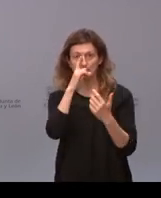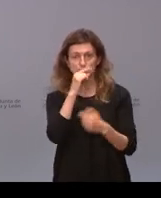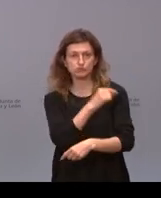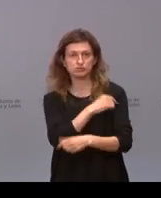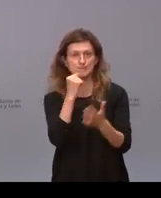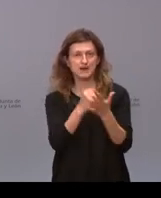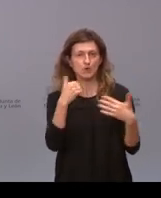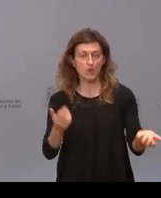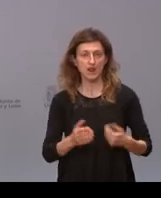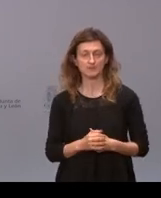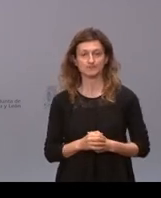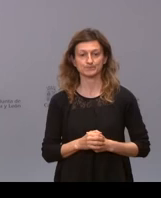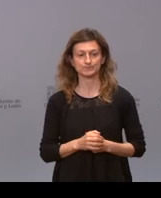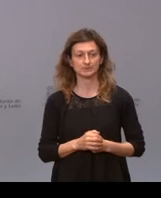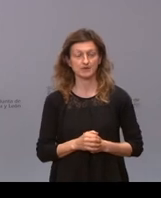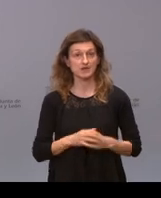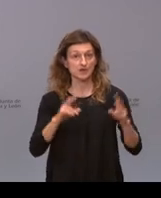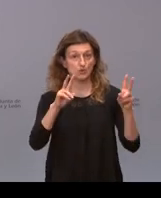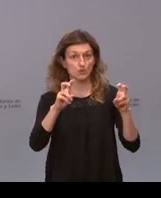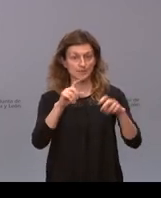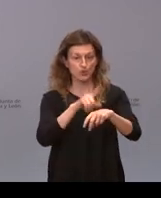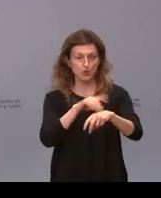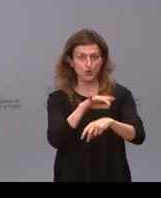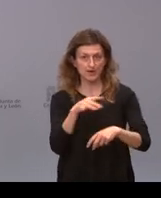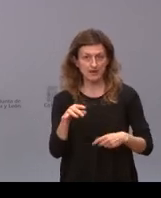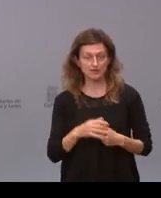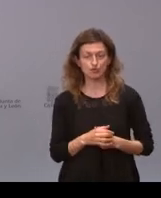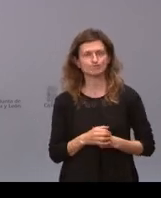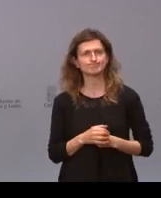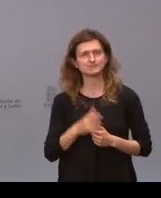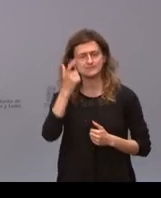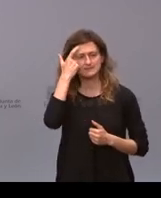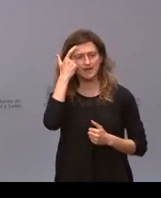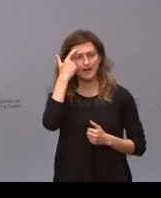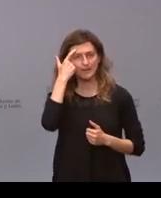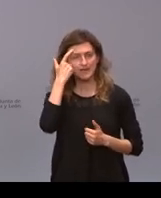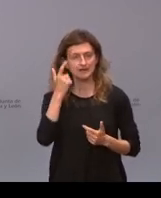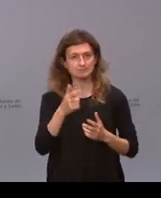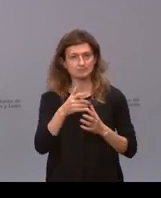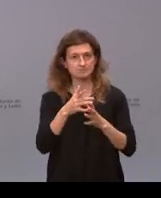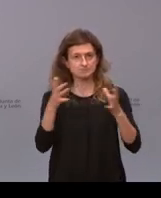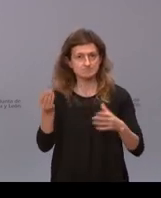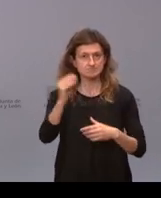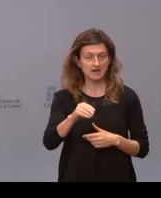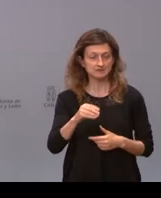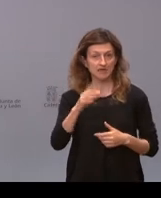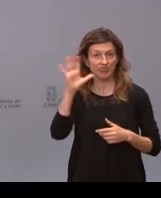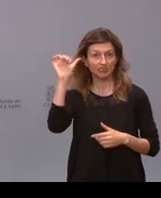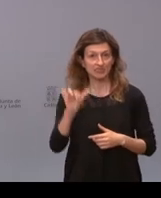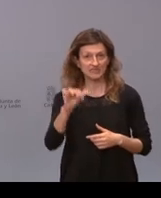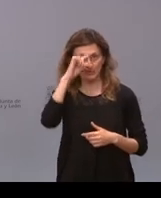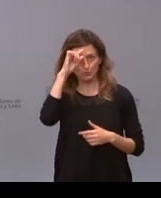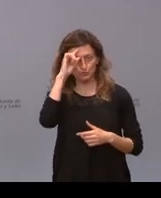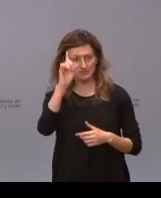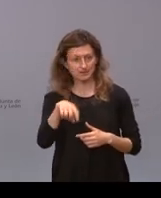volviendo un poco al tema de los nuevos horarios quería saber si esta ampliación de los horarios se impone también en cines y cultura